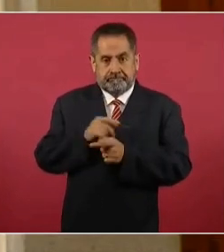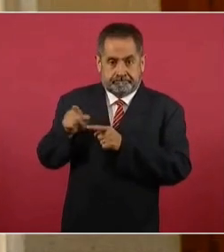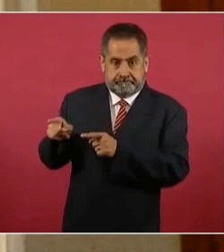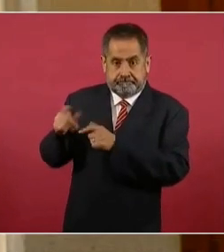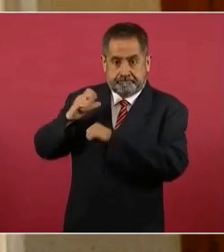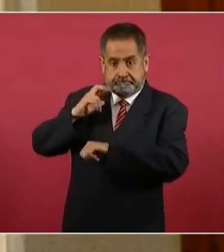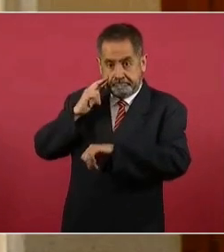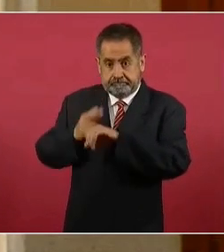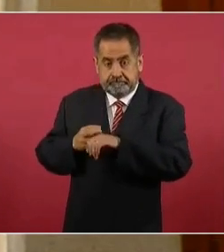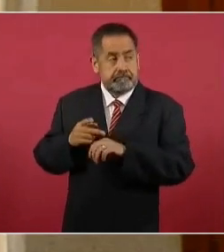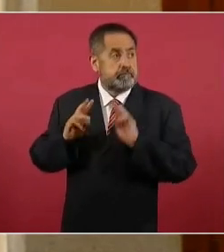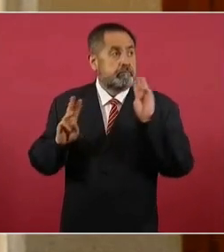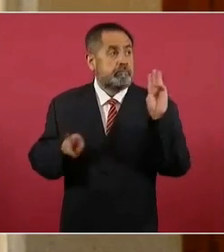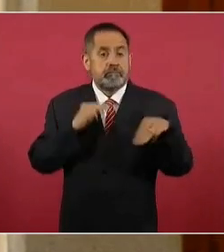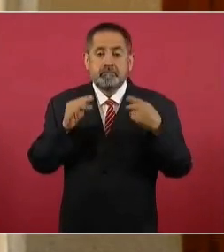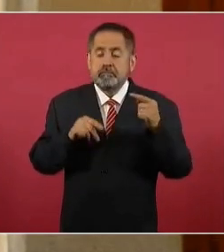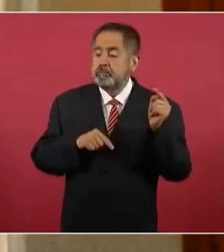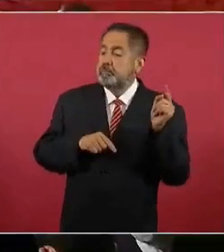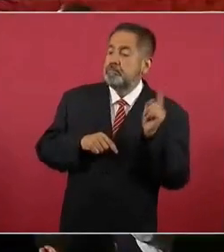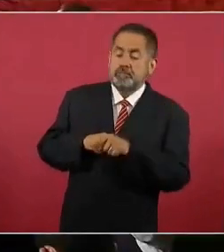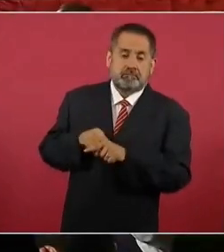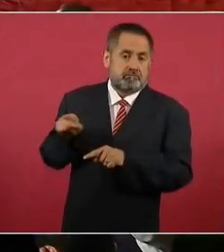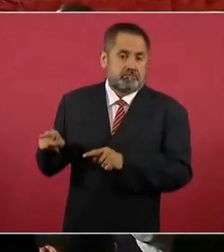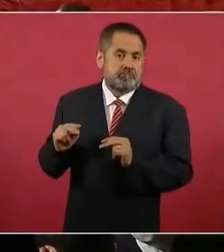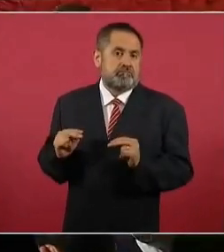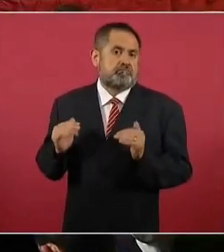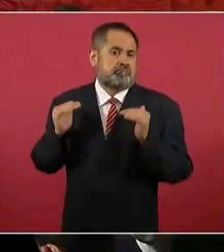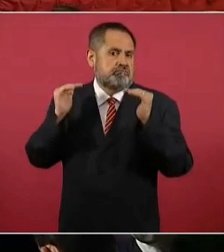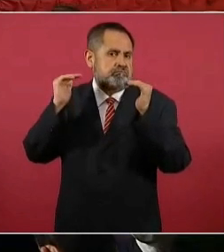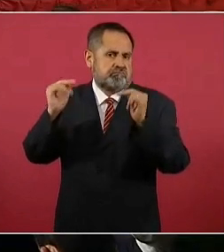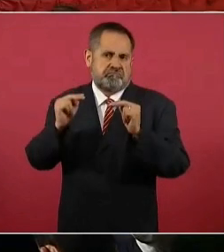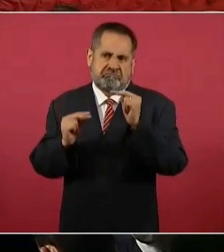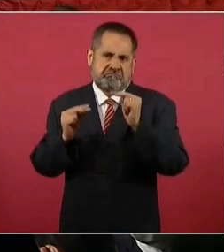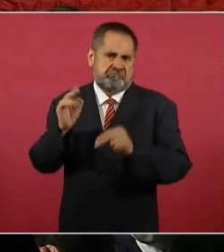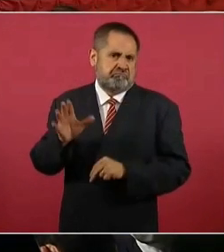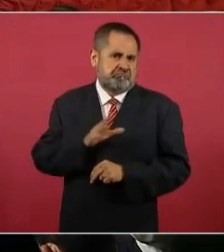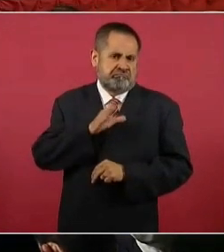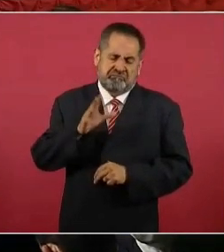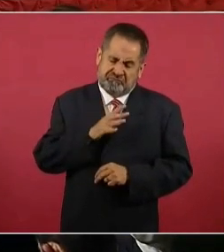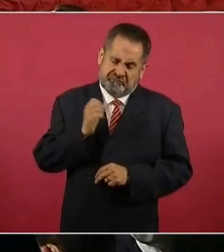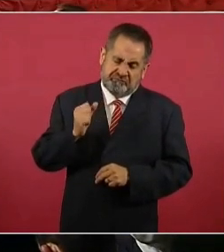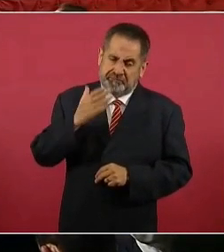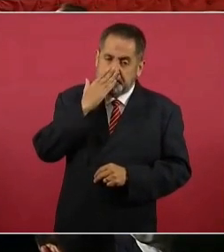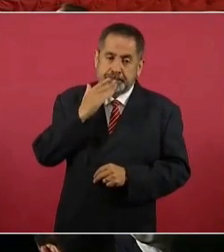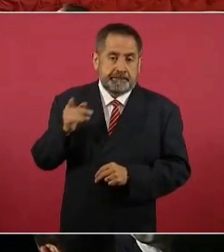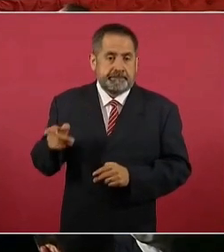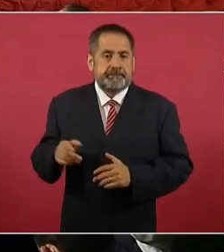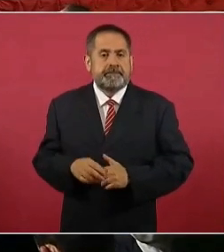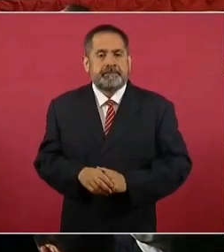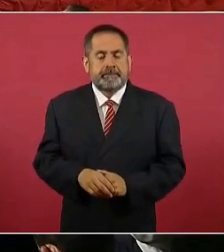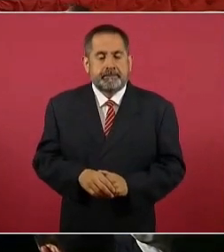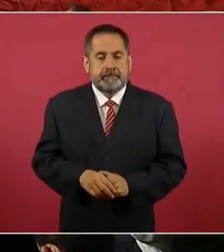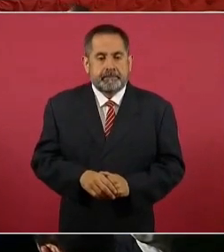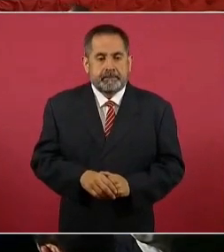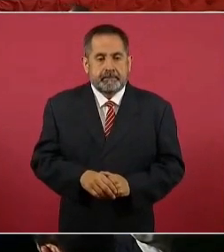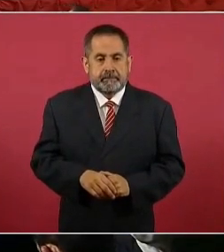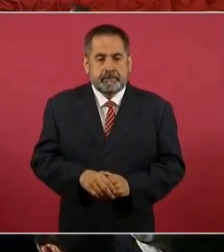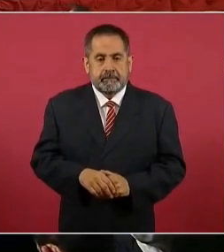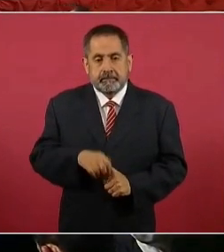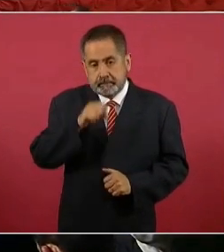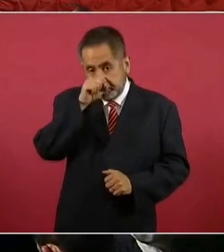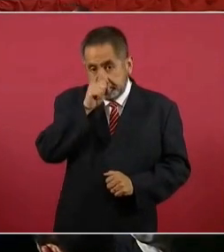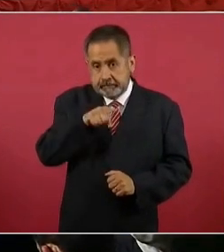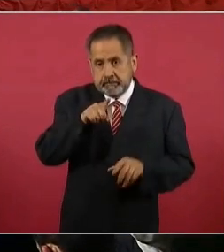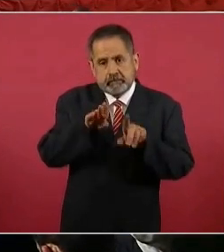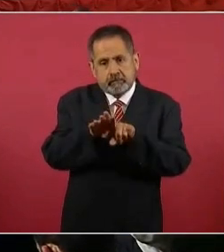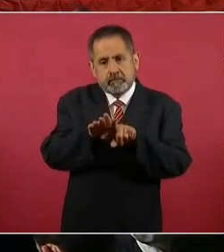de alto nivel en el ámbito internacional. Ya en torno a patria,